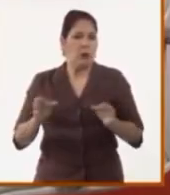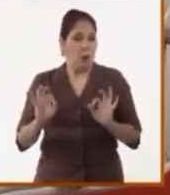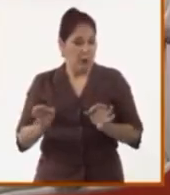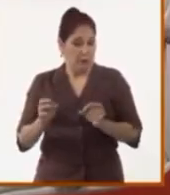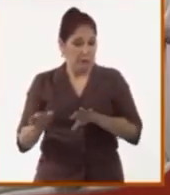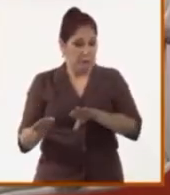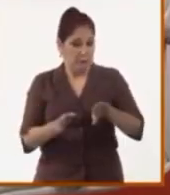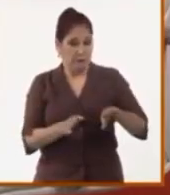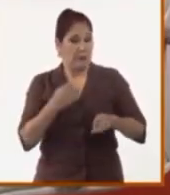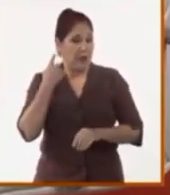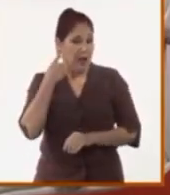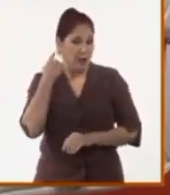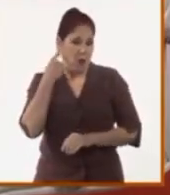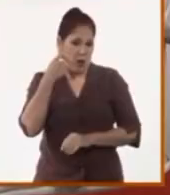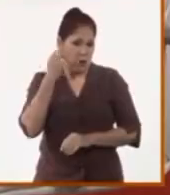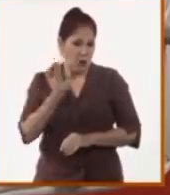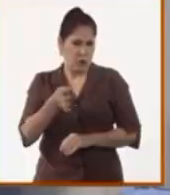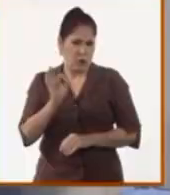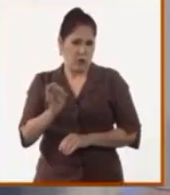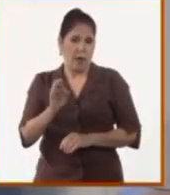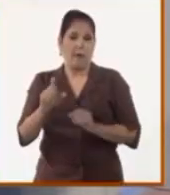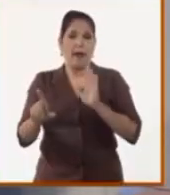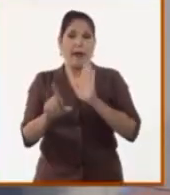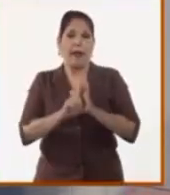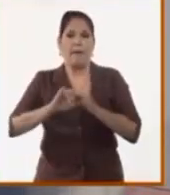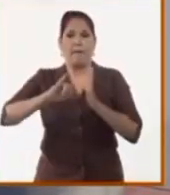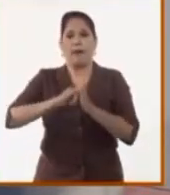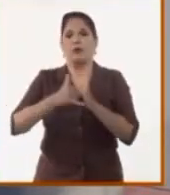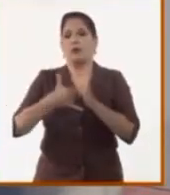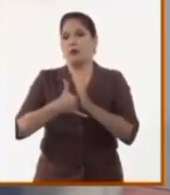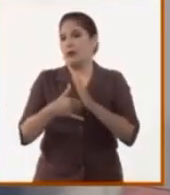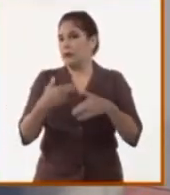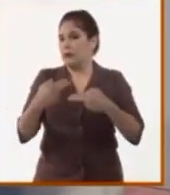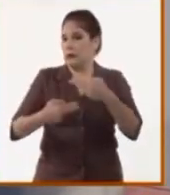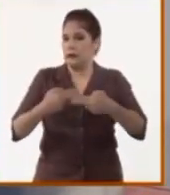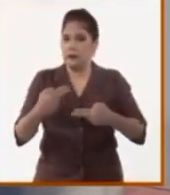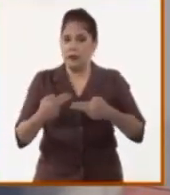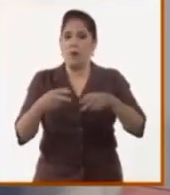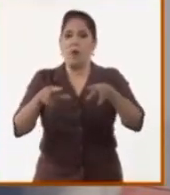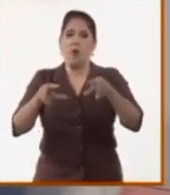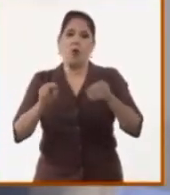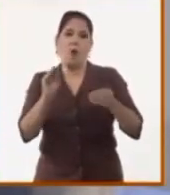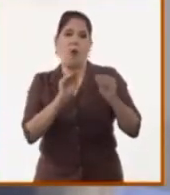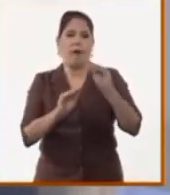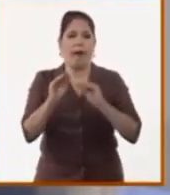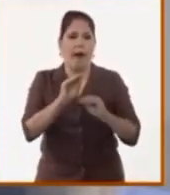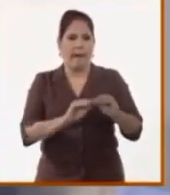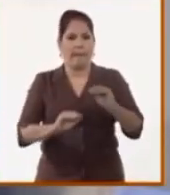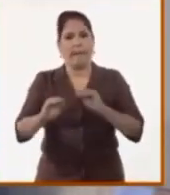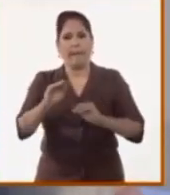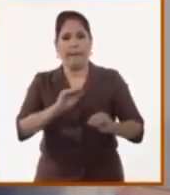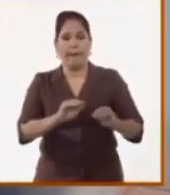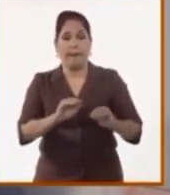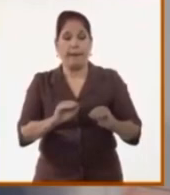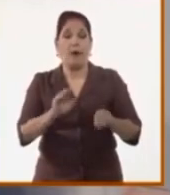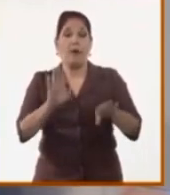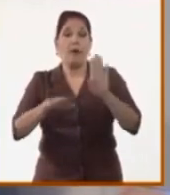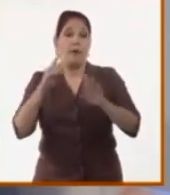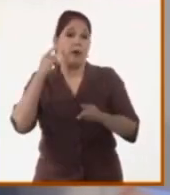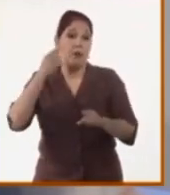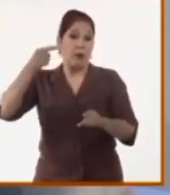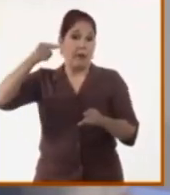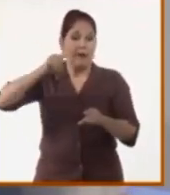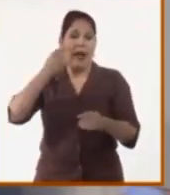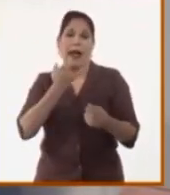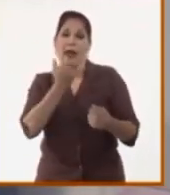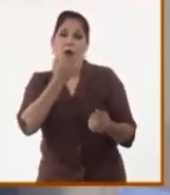Todos los años, cuando se emite la ley del presupuesto, pues se introducen las adecuaciones tributarias que se van a llevar a cabo, se van a estar